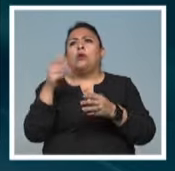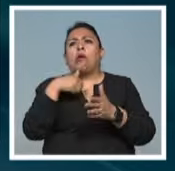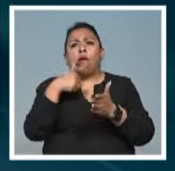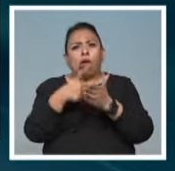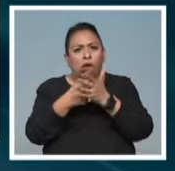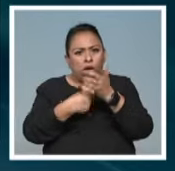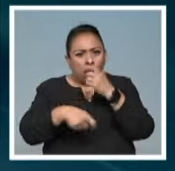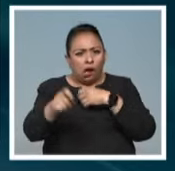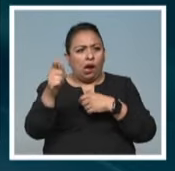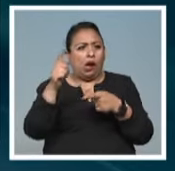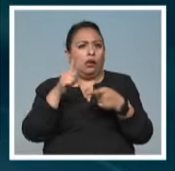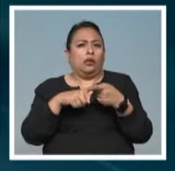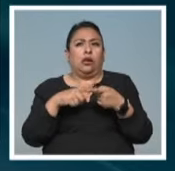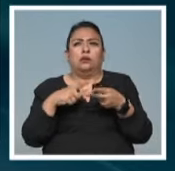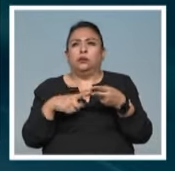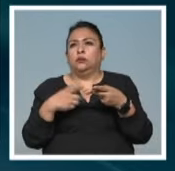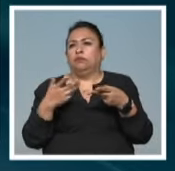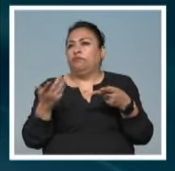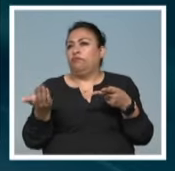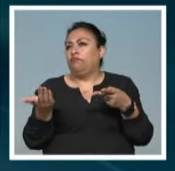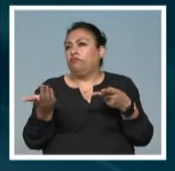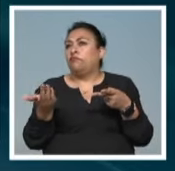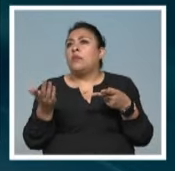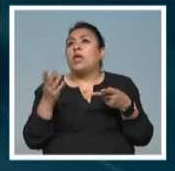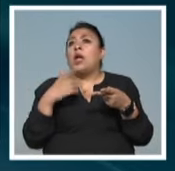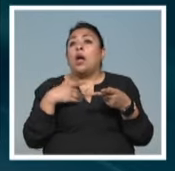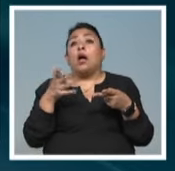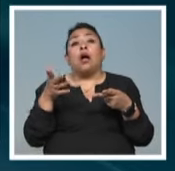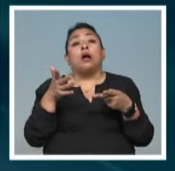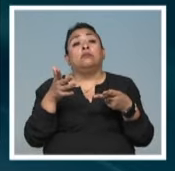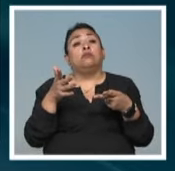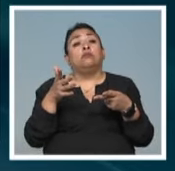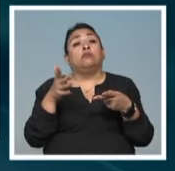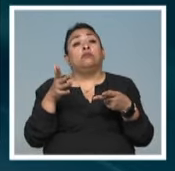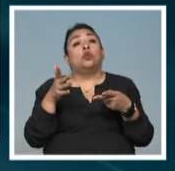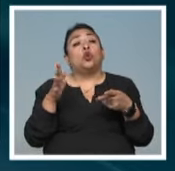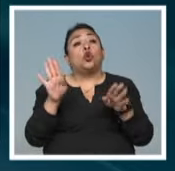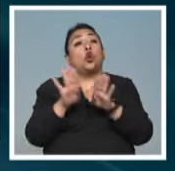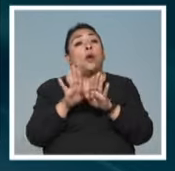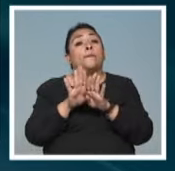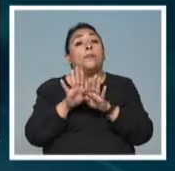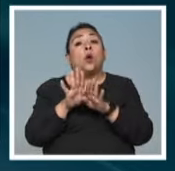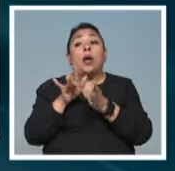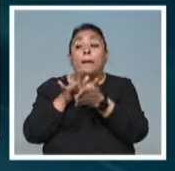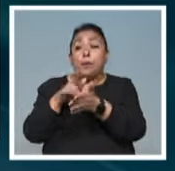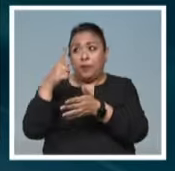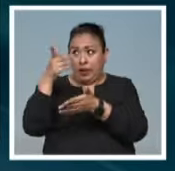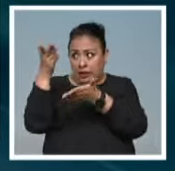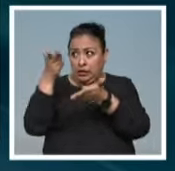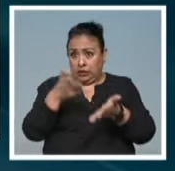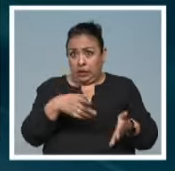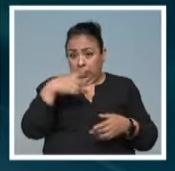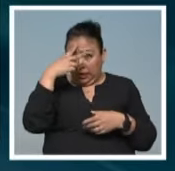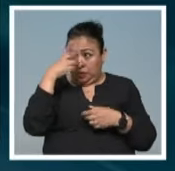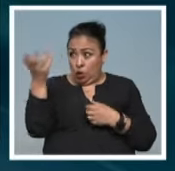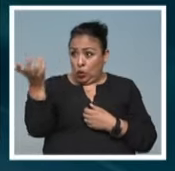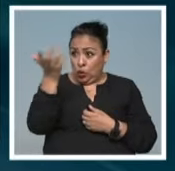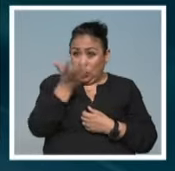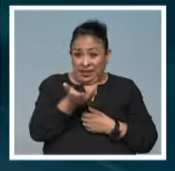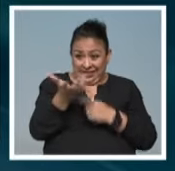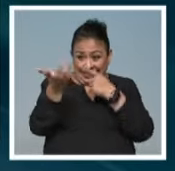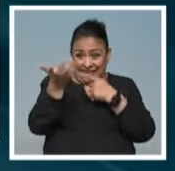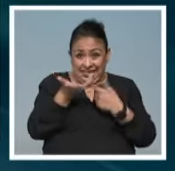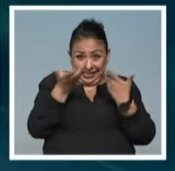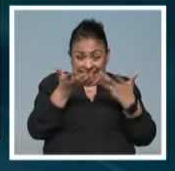cartas, haciendo contingencias para lograr, no solo que lleguen a México, sino una vez llegando a